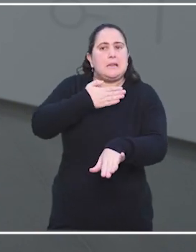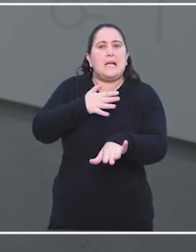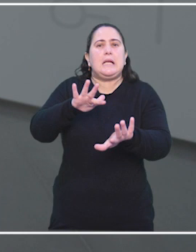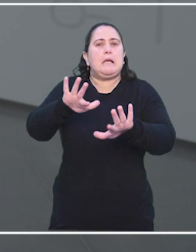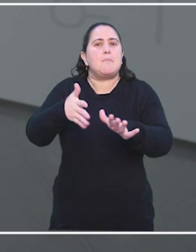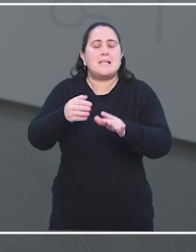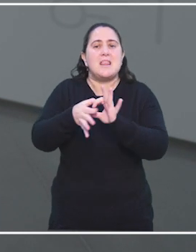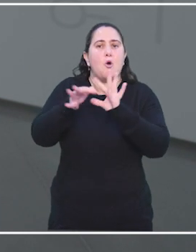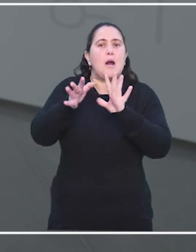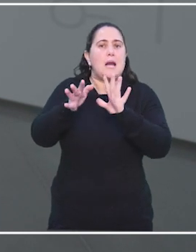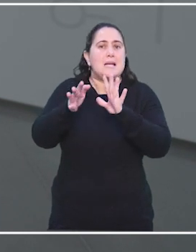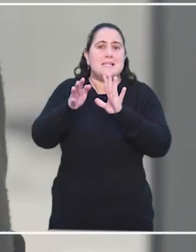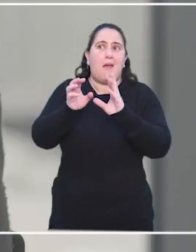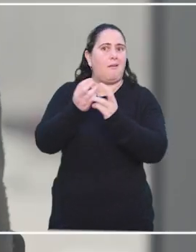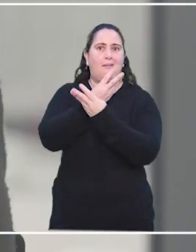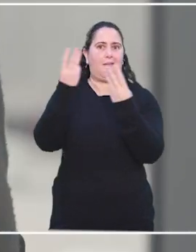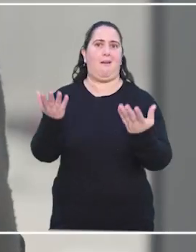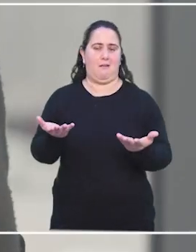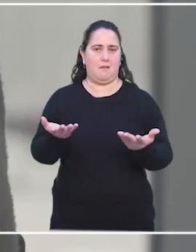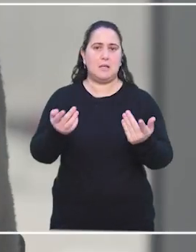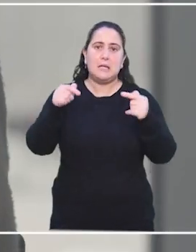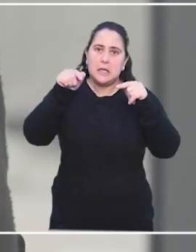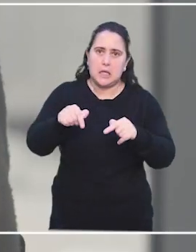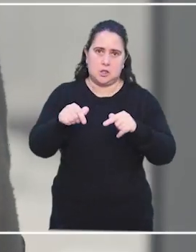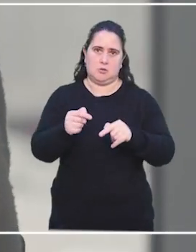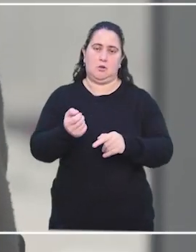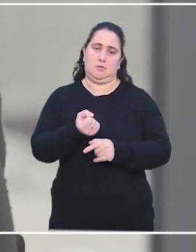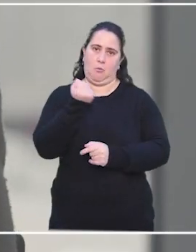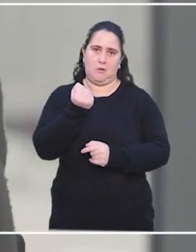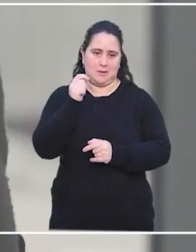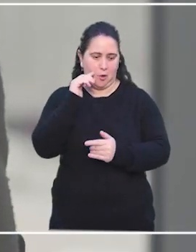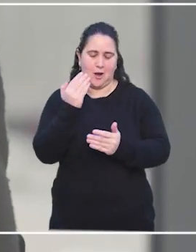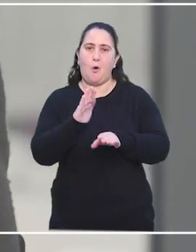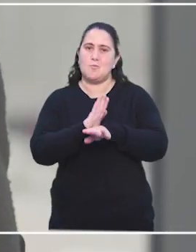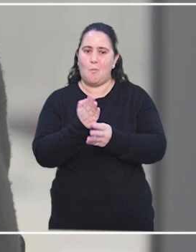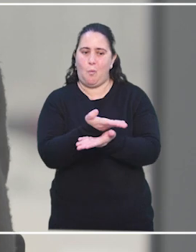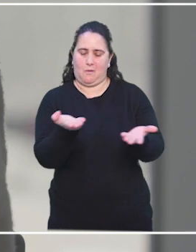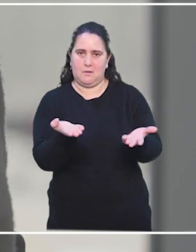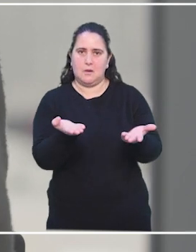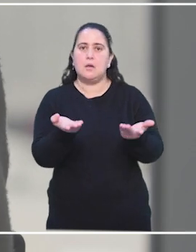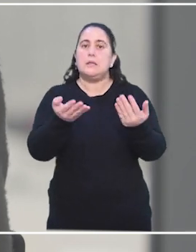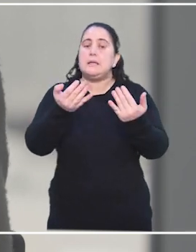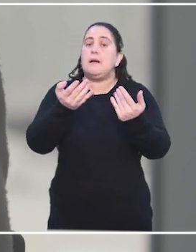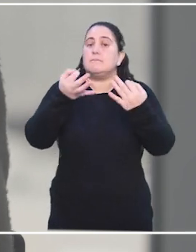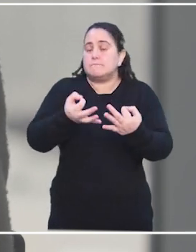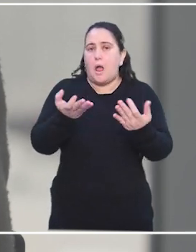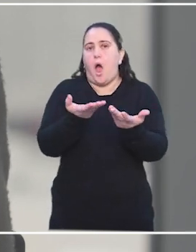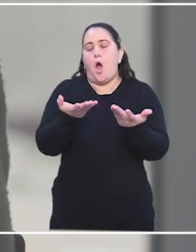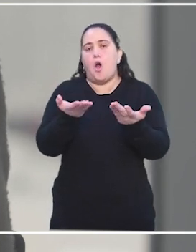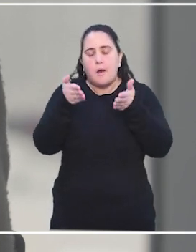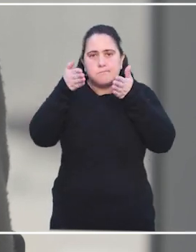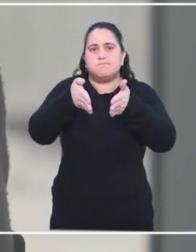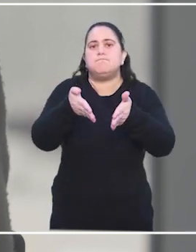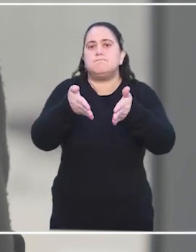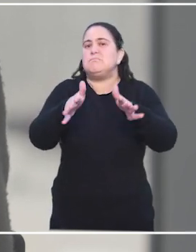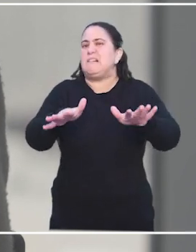la democracia en el mundo en general y eso se refleja. Lo que sí es que hay un enfoque muy grande en